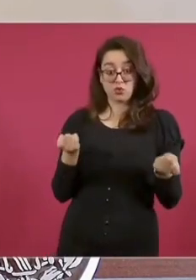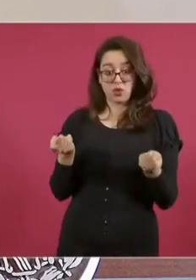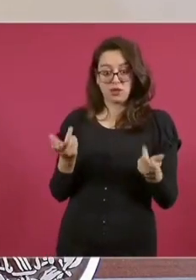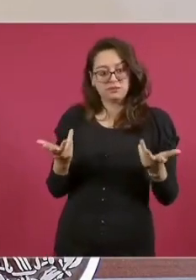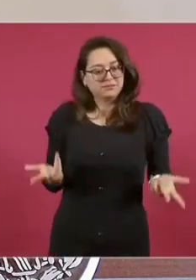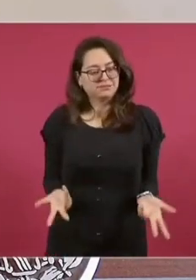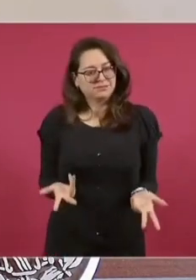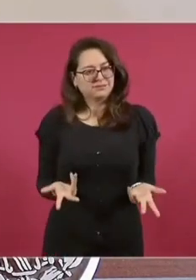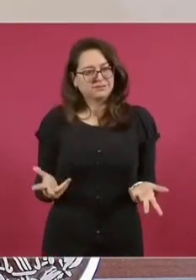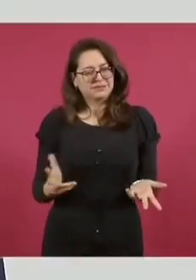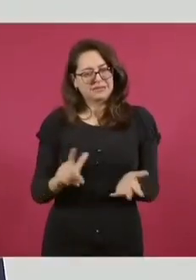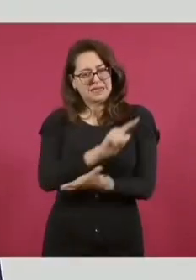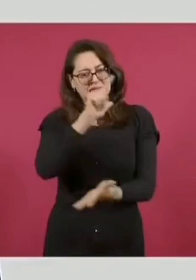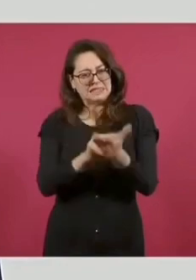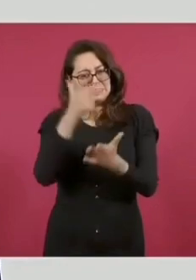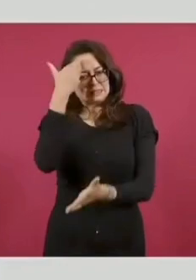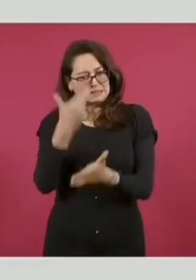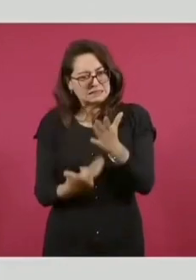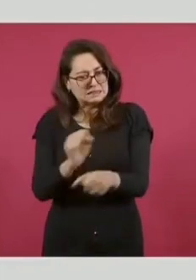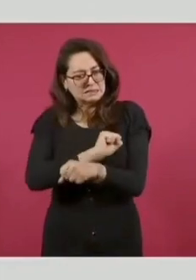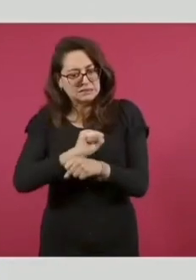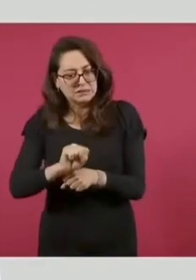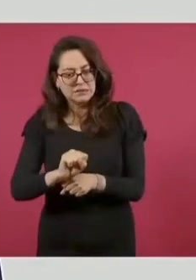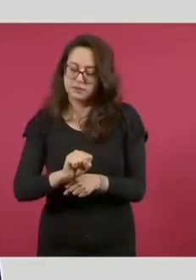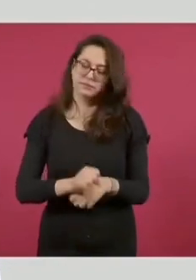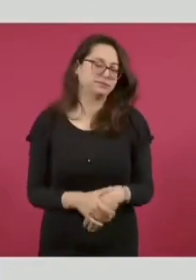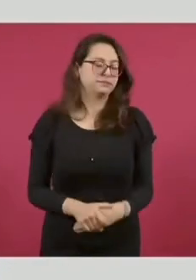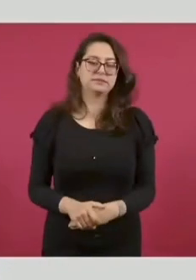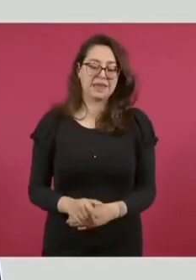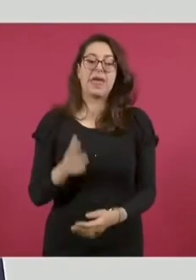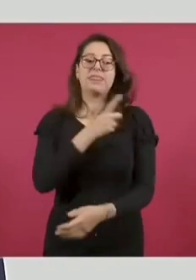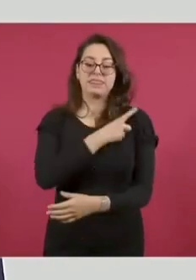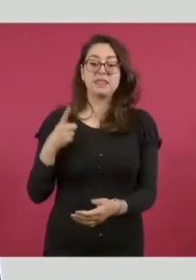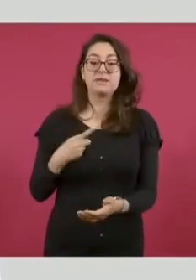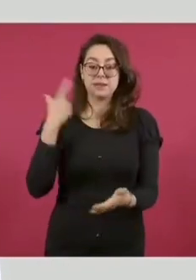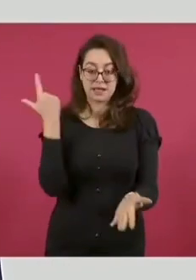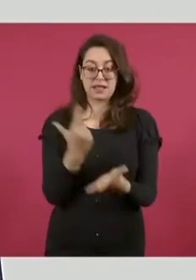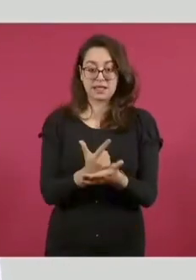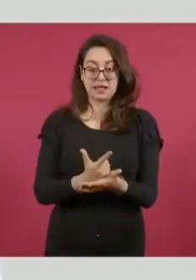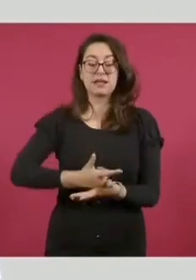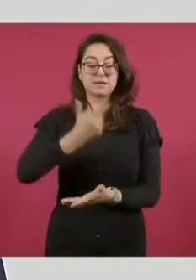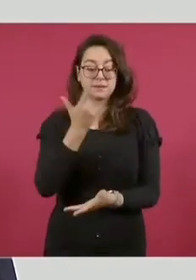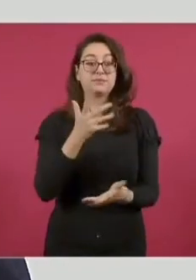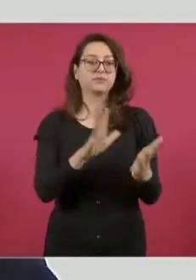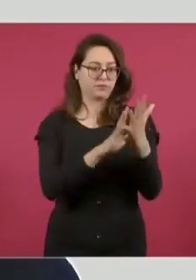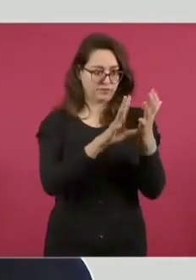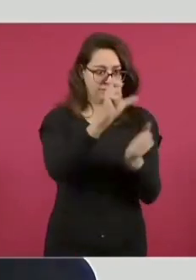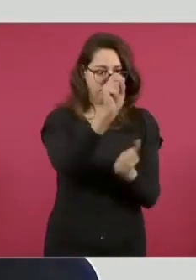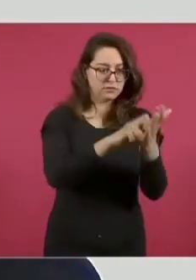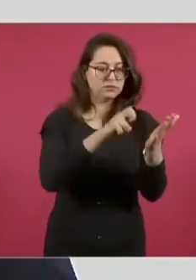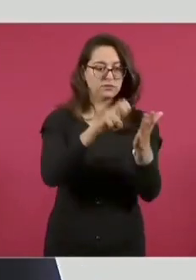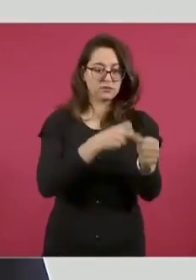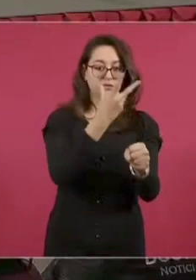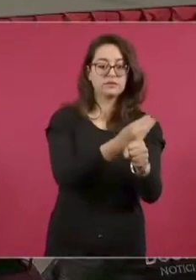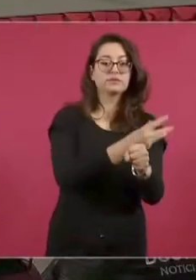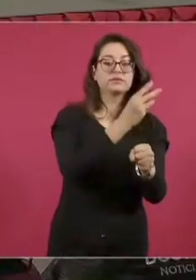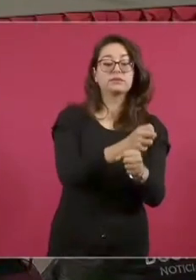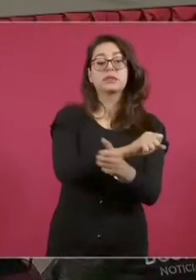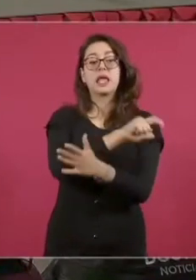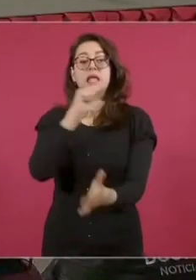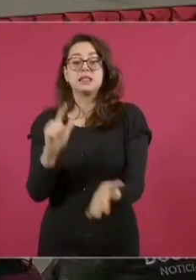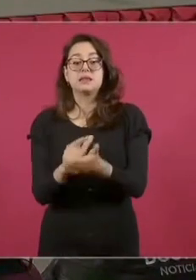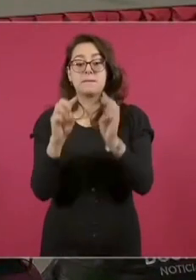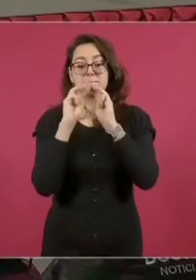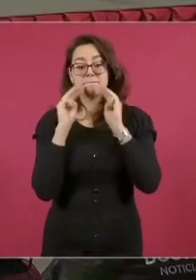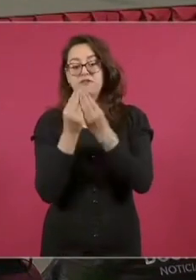obviamente de la Constitución, pero también la modificación de la ley contra la delincuencia organizada para incorporar al mismo el